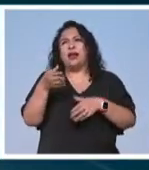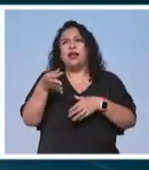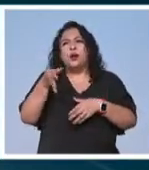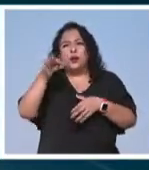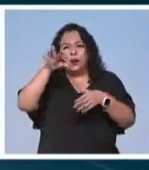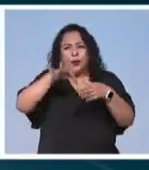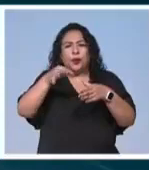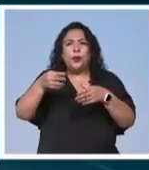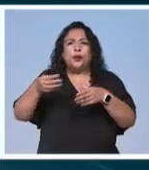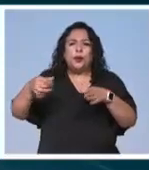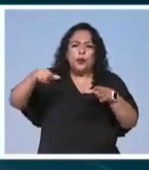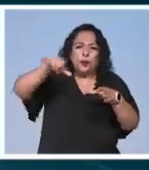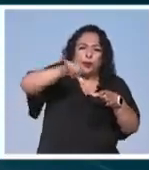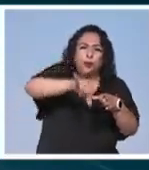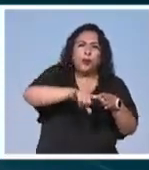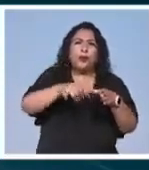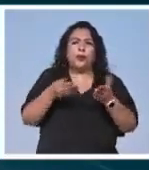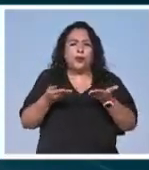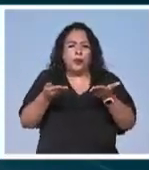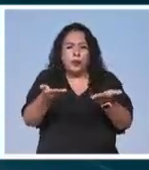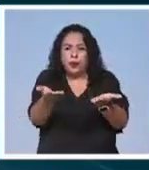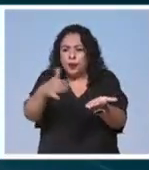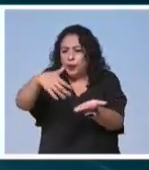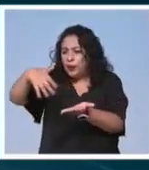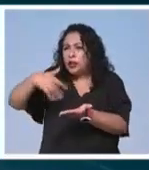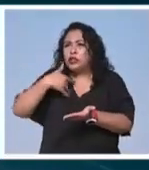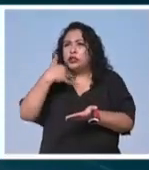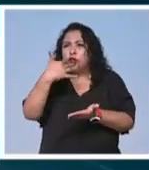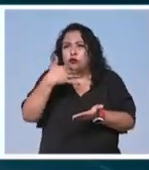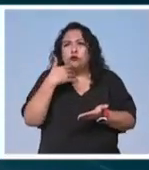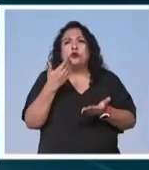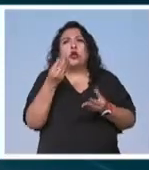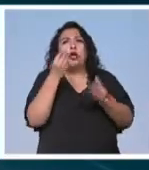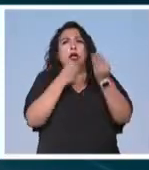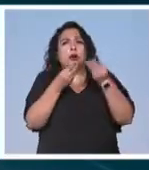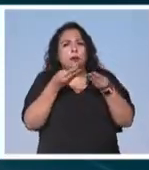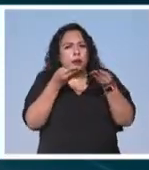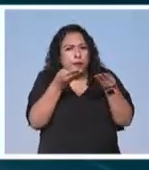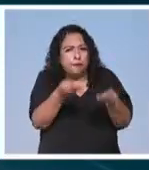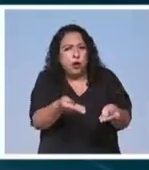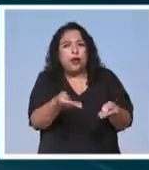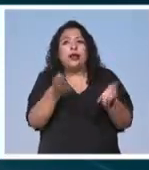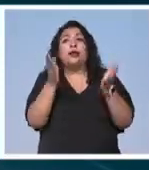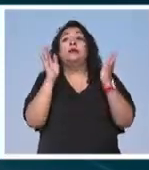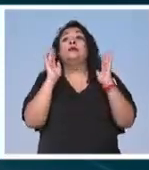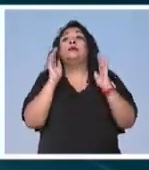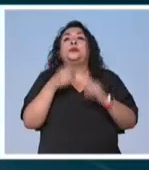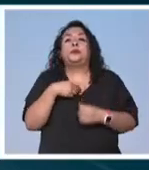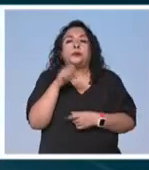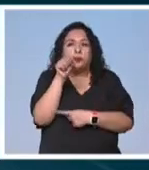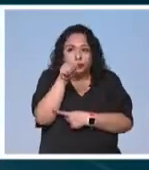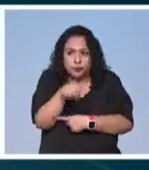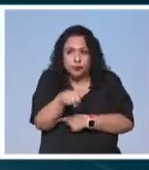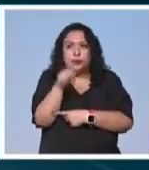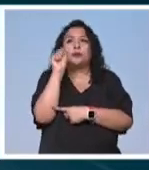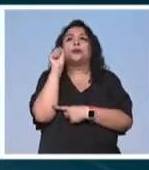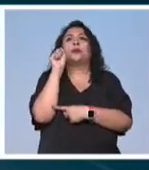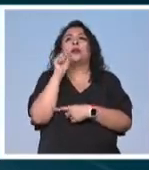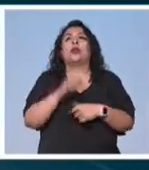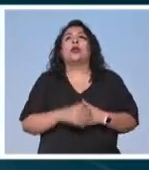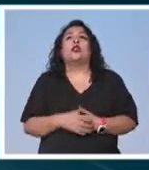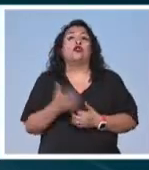té recoger las charolas sucias poner la comida hacer saludos y despedidas